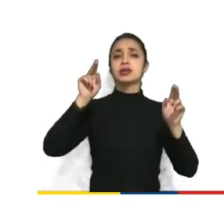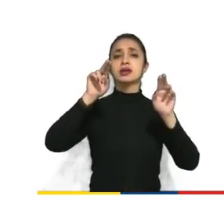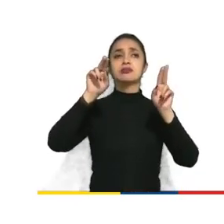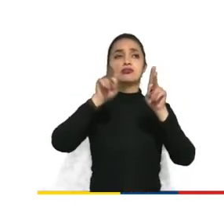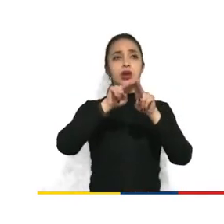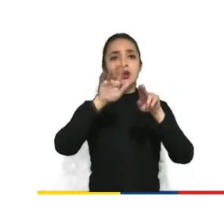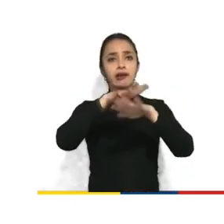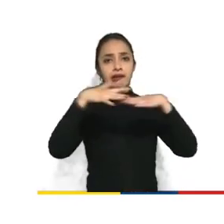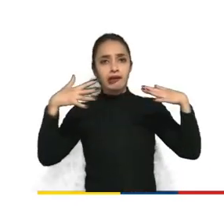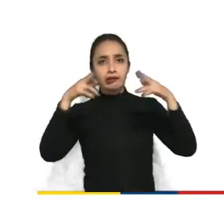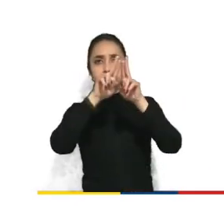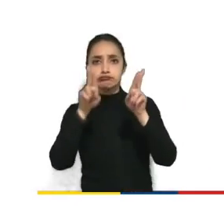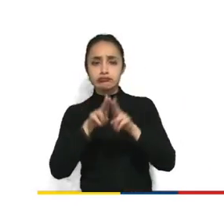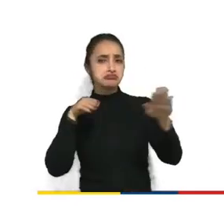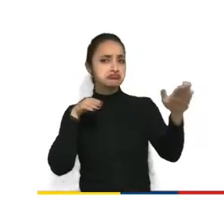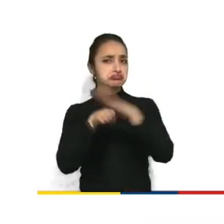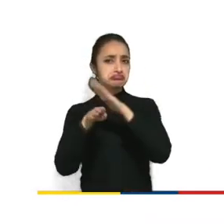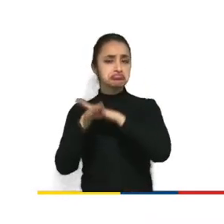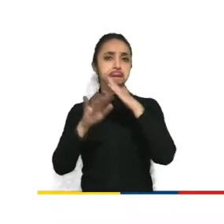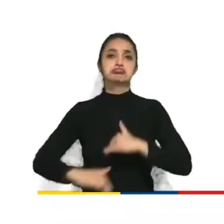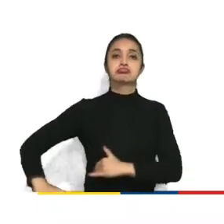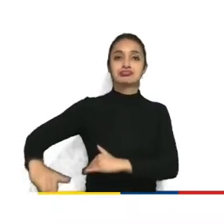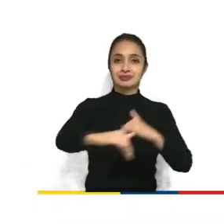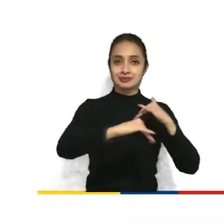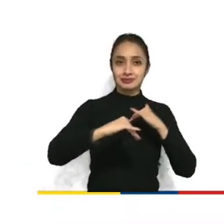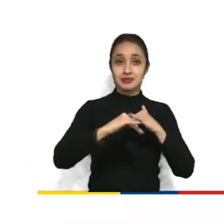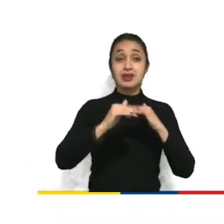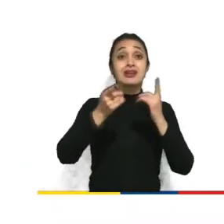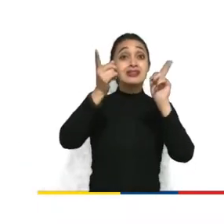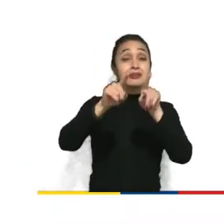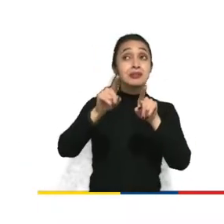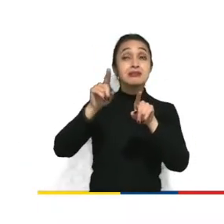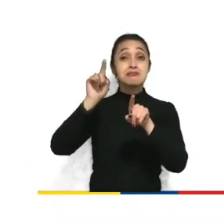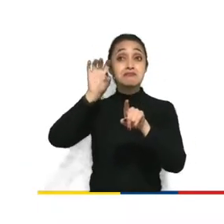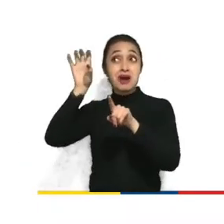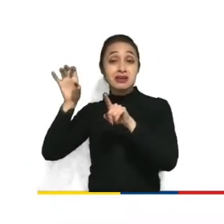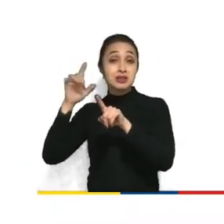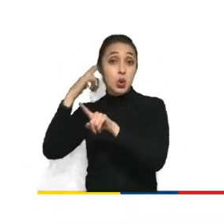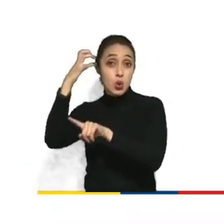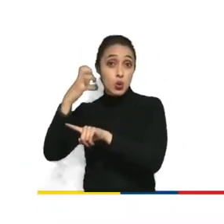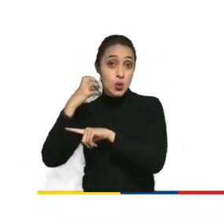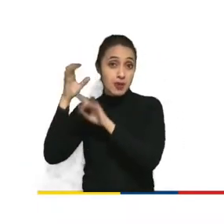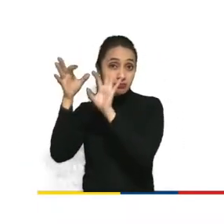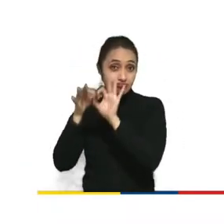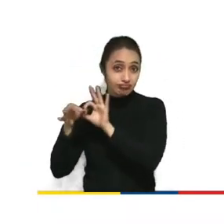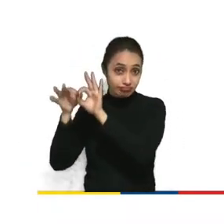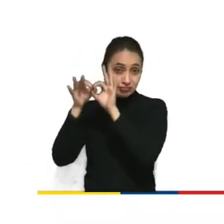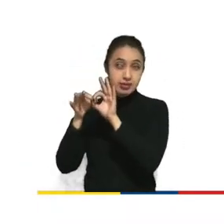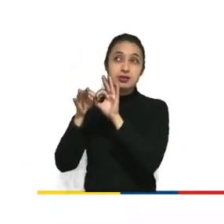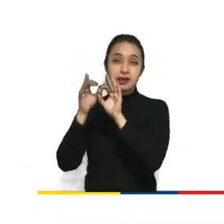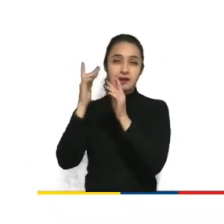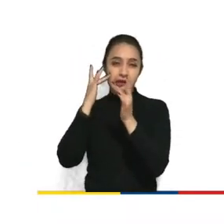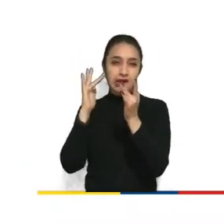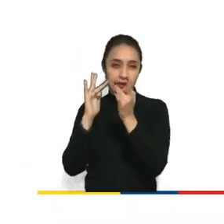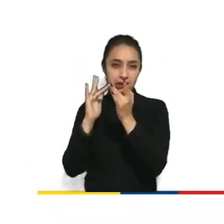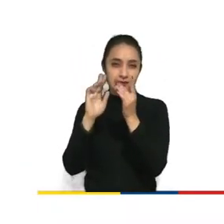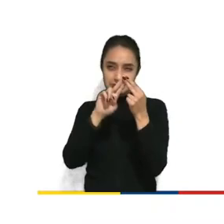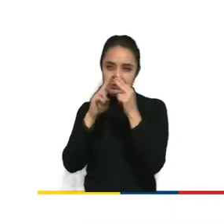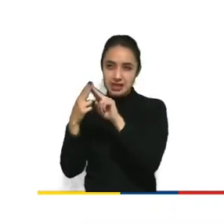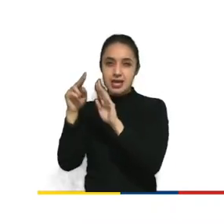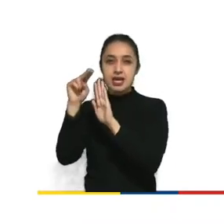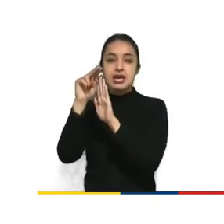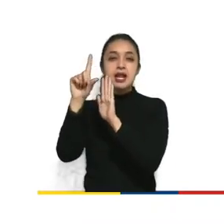en la unión europea vemos un comportamiento similar en cuanto a la legislación que se usa en india